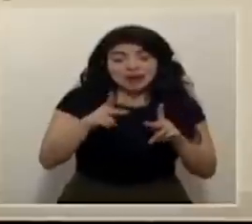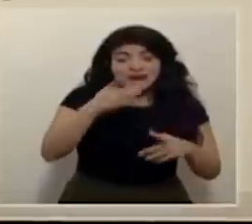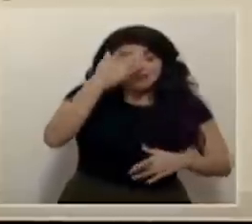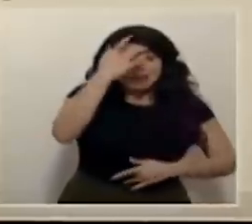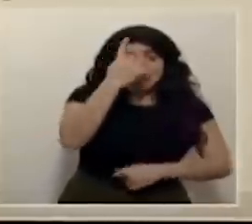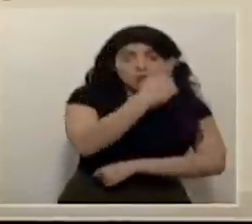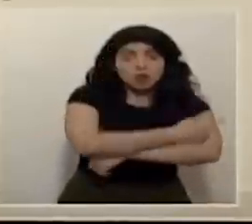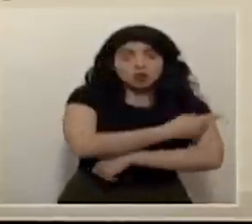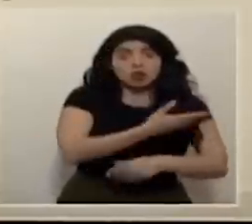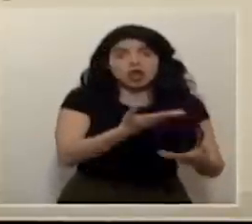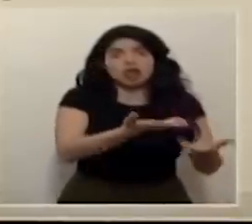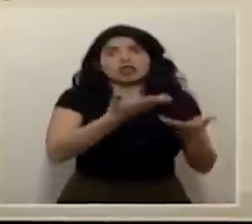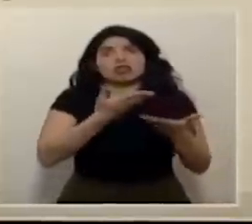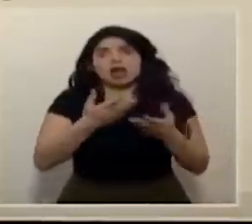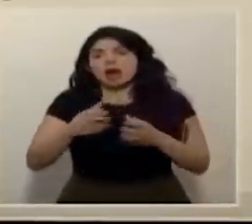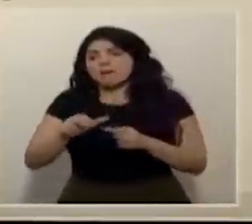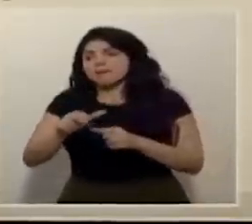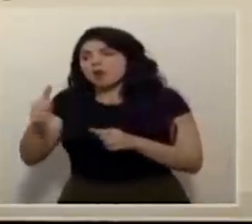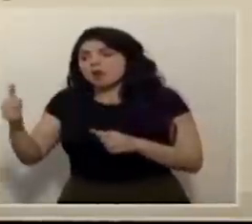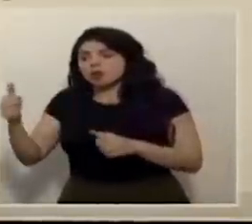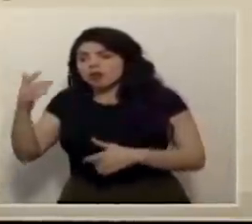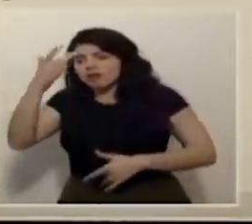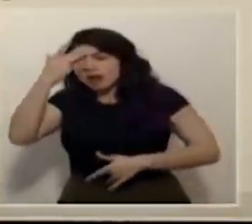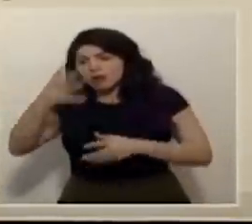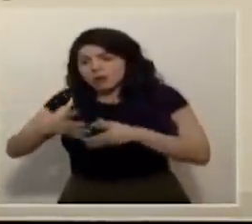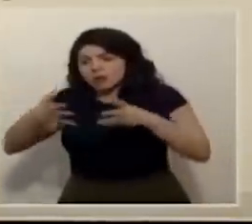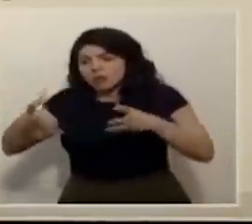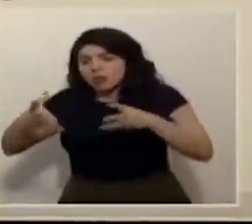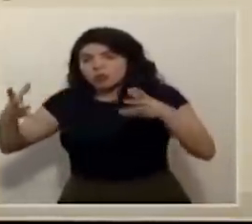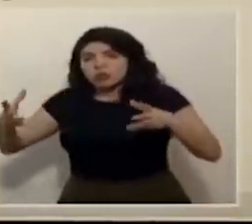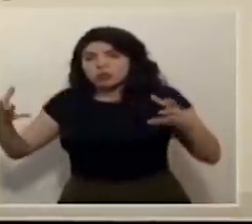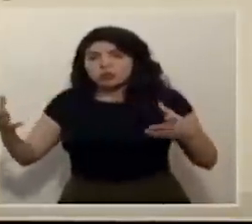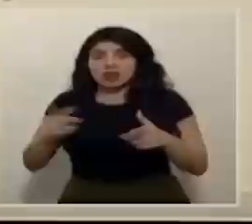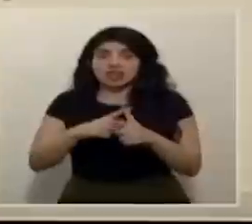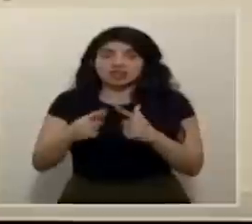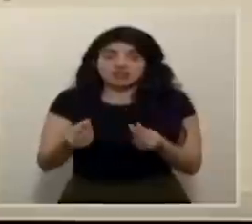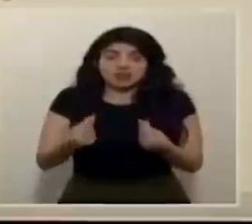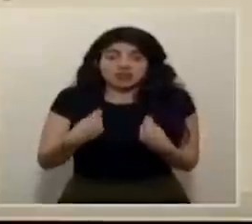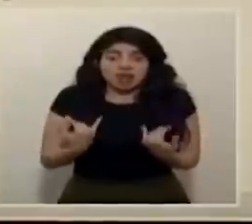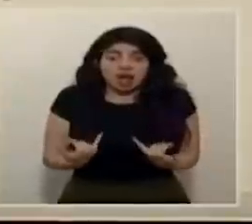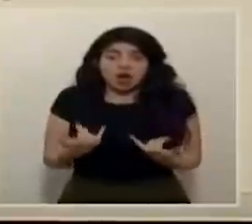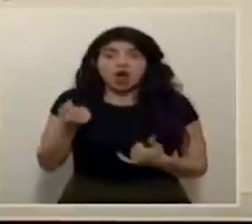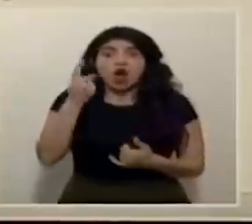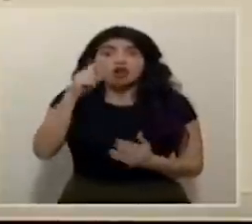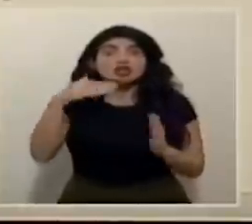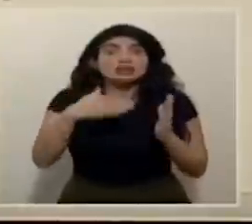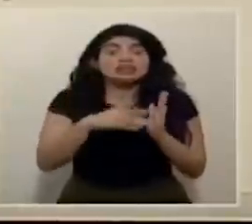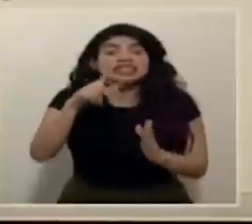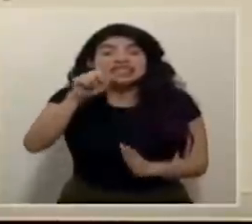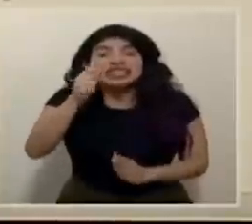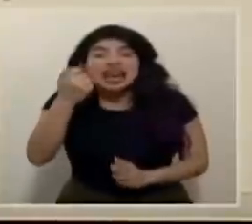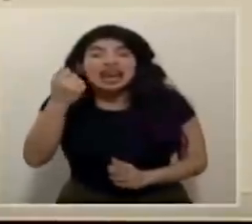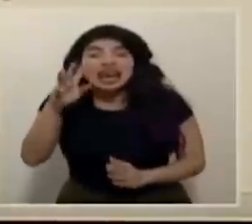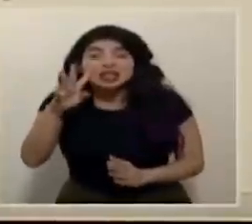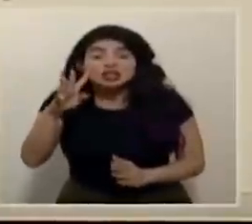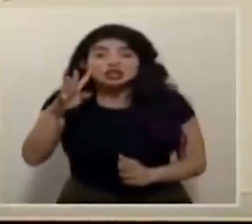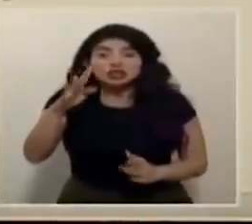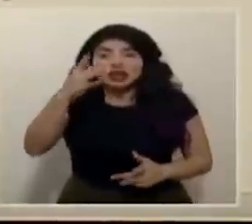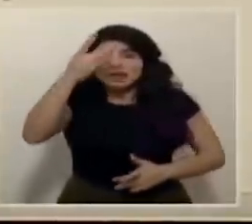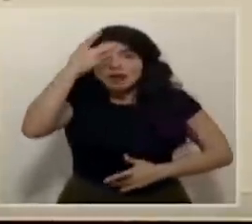genera muchísimos otros casos que pues al final es lo que nos lleva a tener en este momento 11,114 acumulados